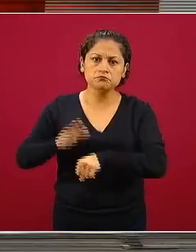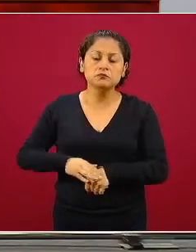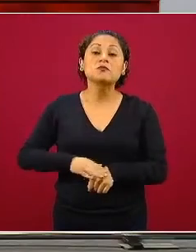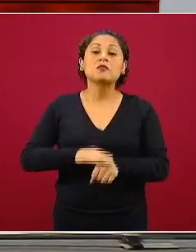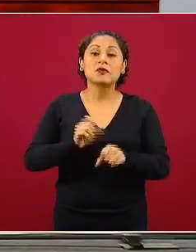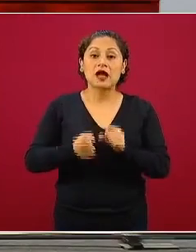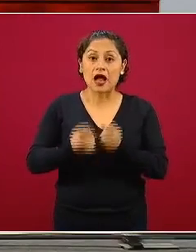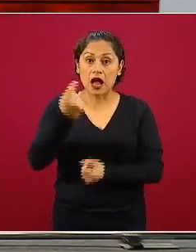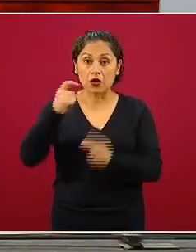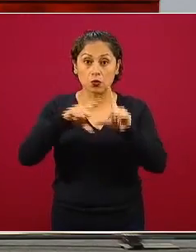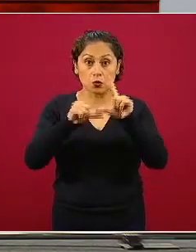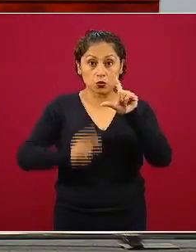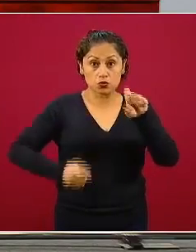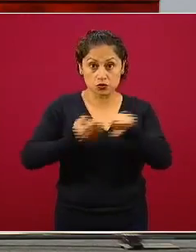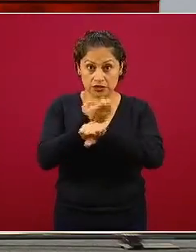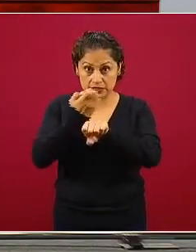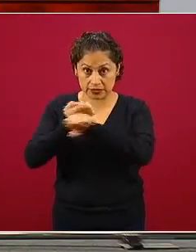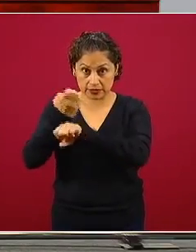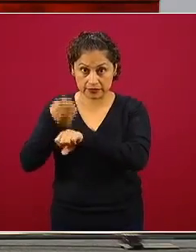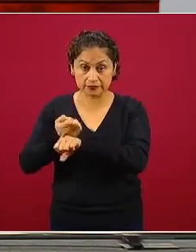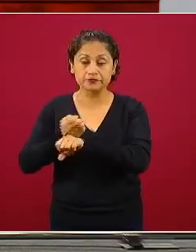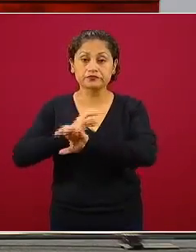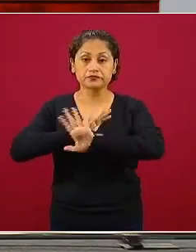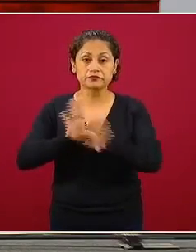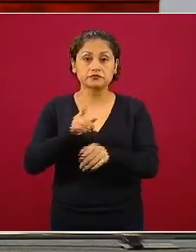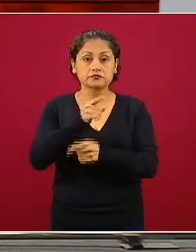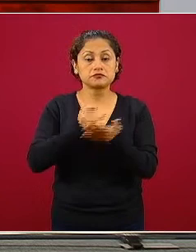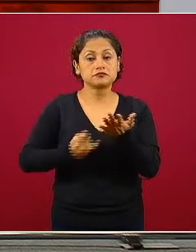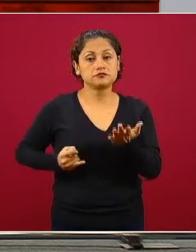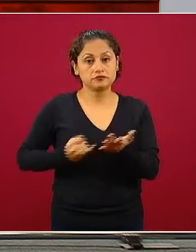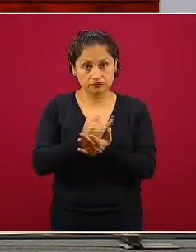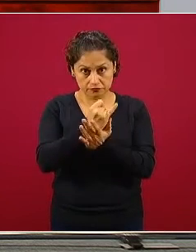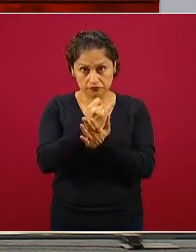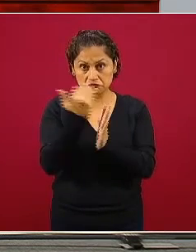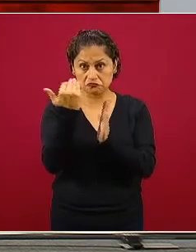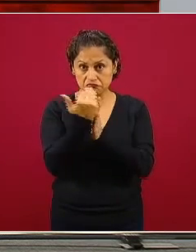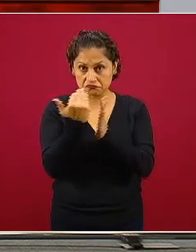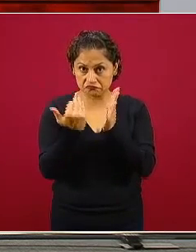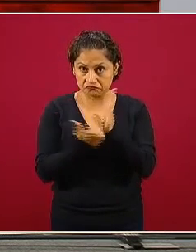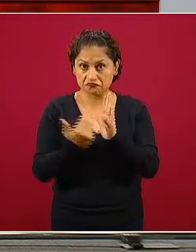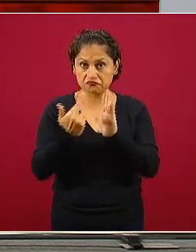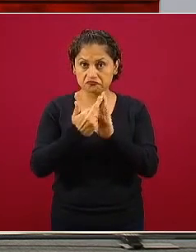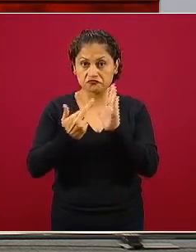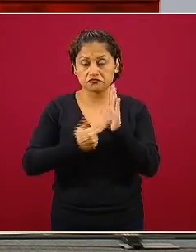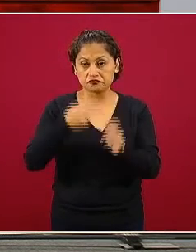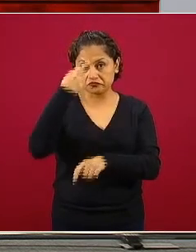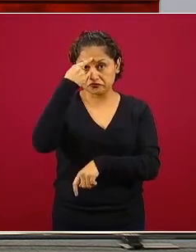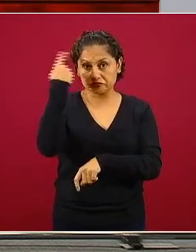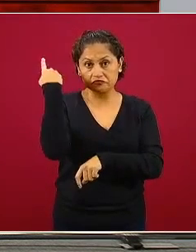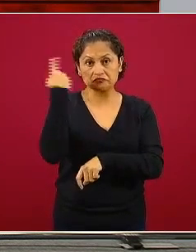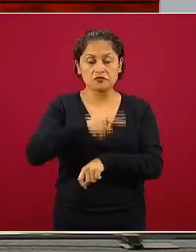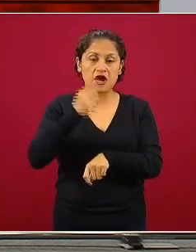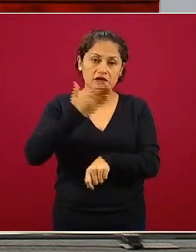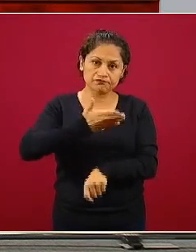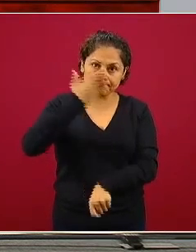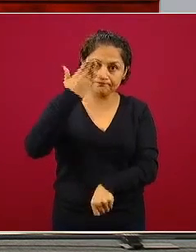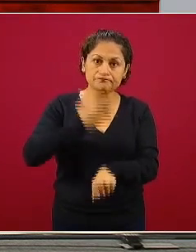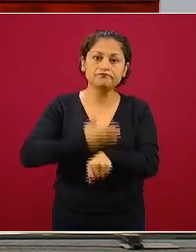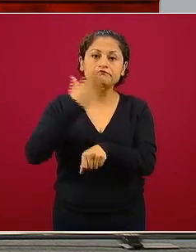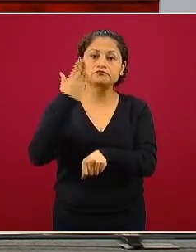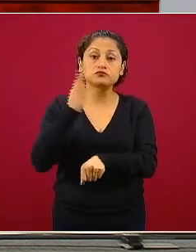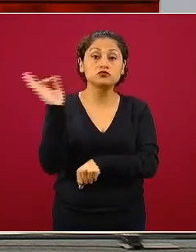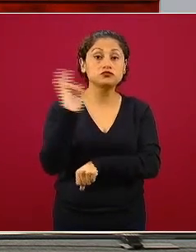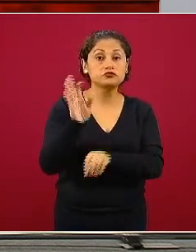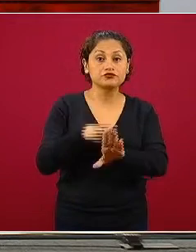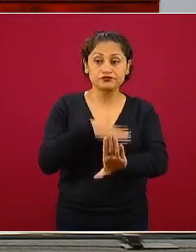se optó por establecer lineamientos de penalización para quien agrediera